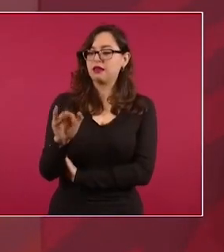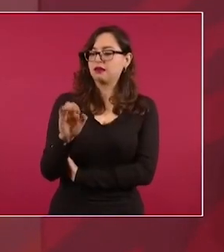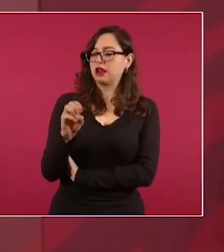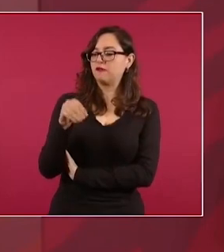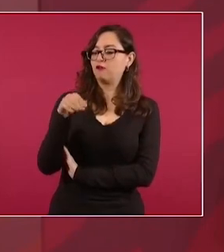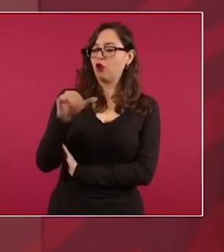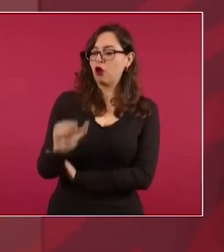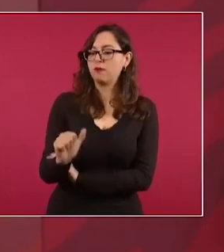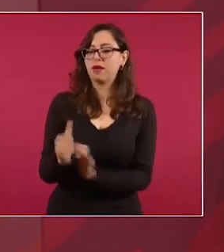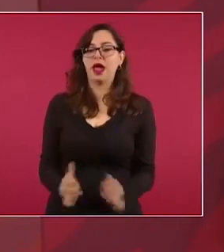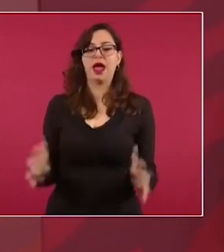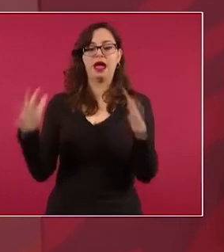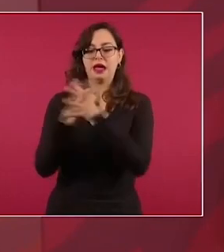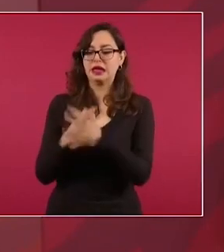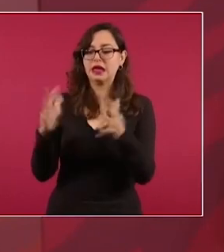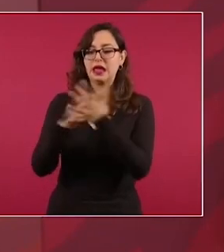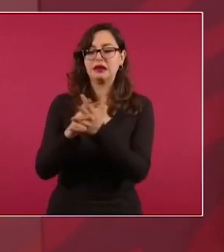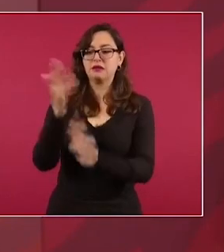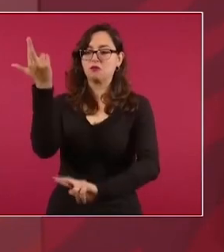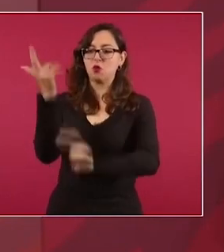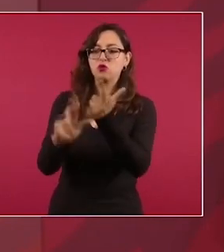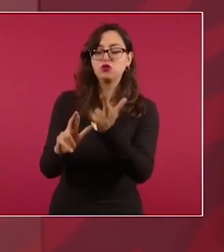a más que de manera pacífica,